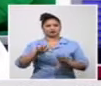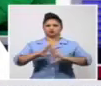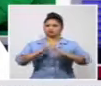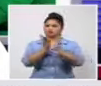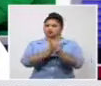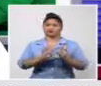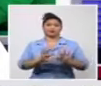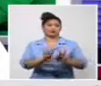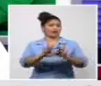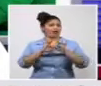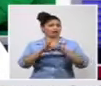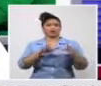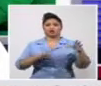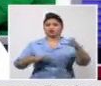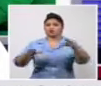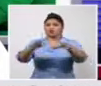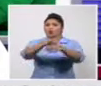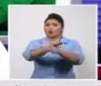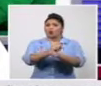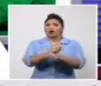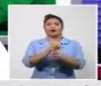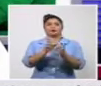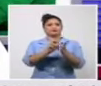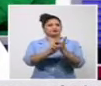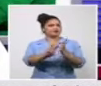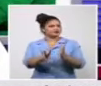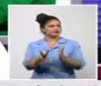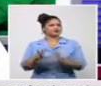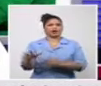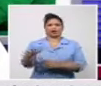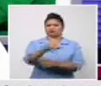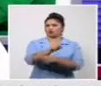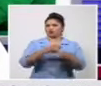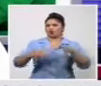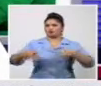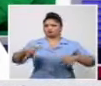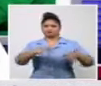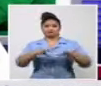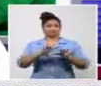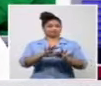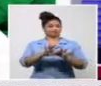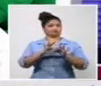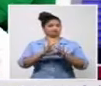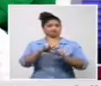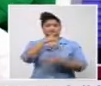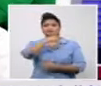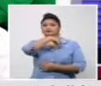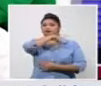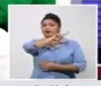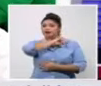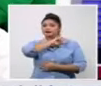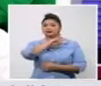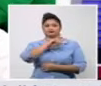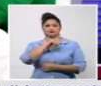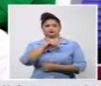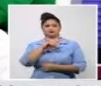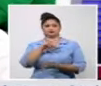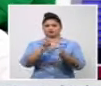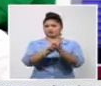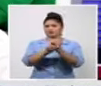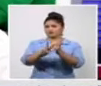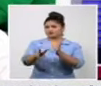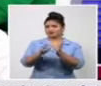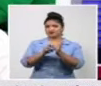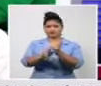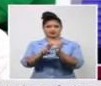ahí como yo informé ayer ya un número importante de provincias han logrado